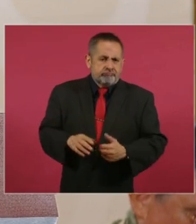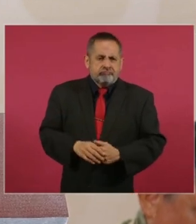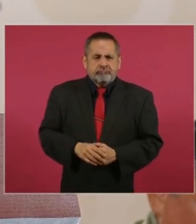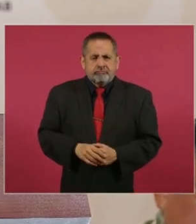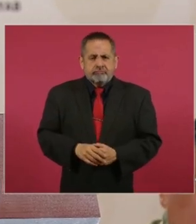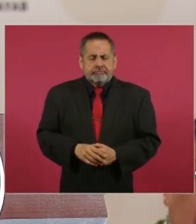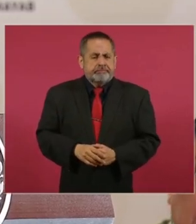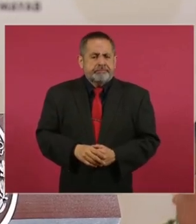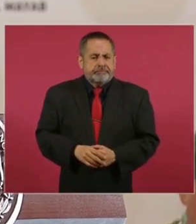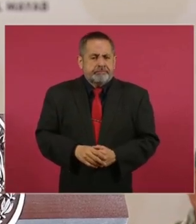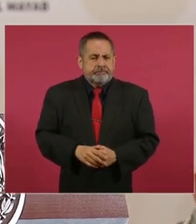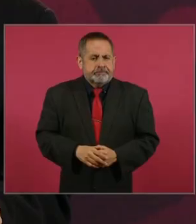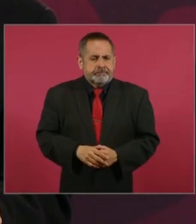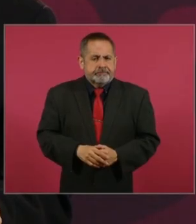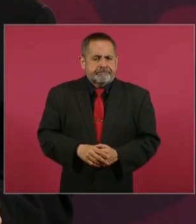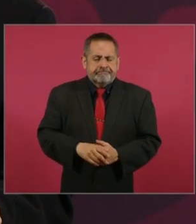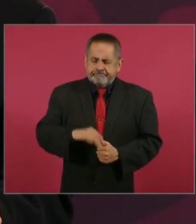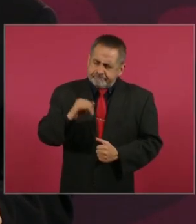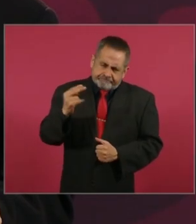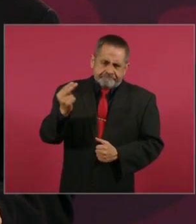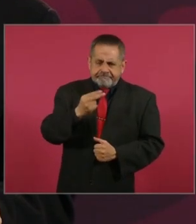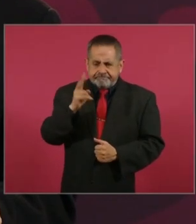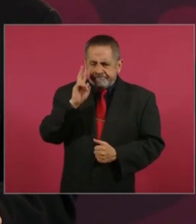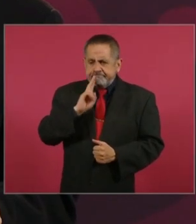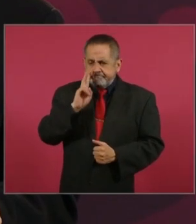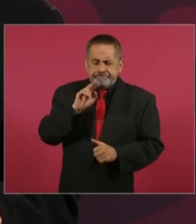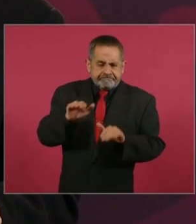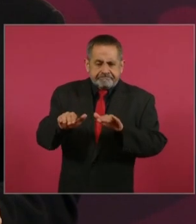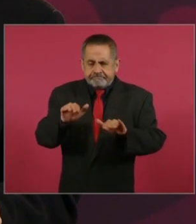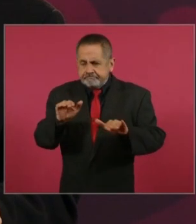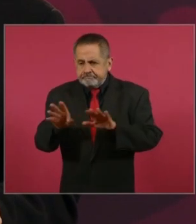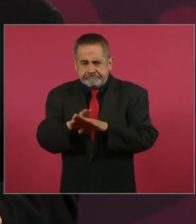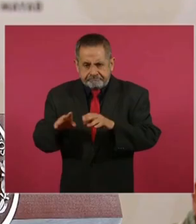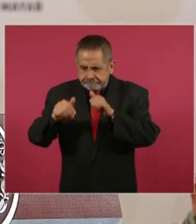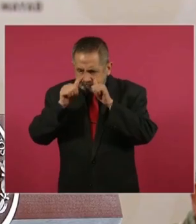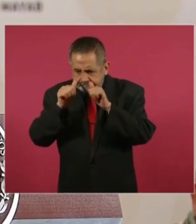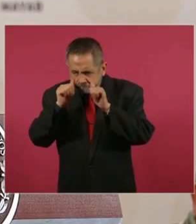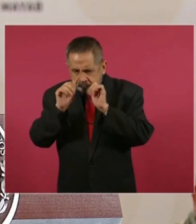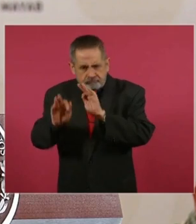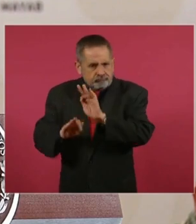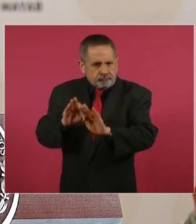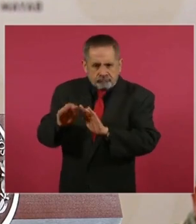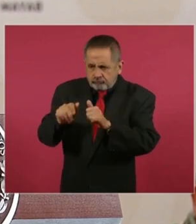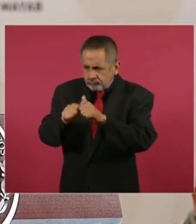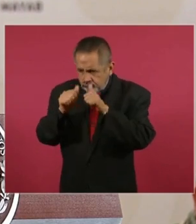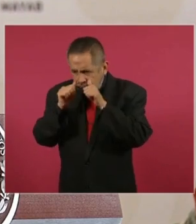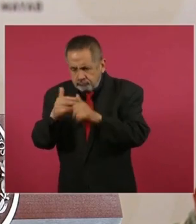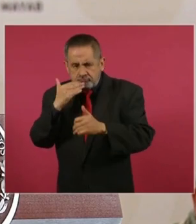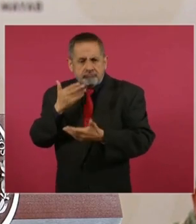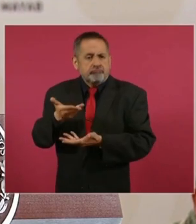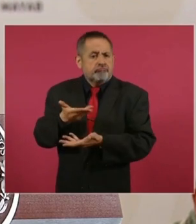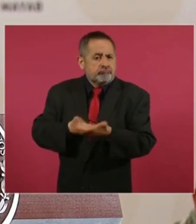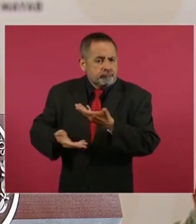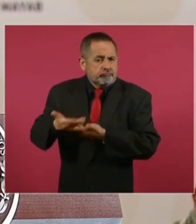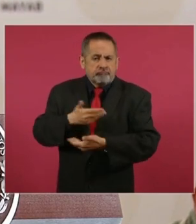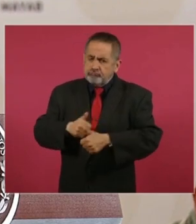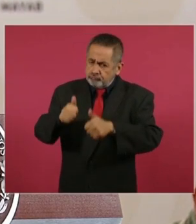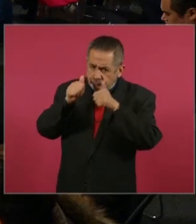tenemos que estar procurando esa atención, el buen servicio,